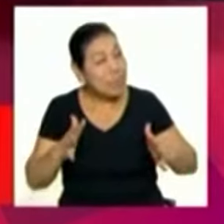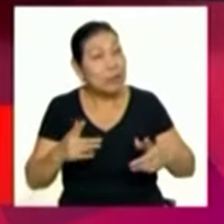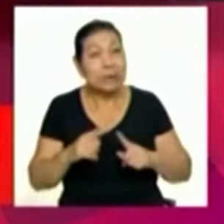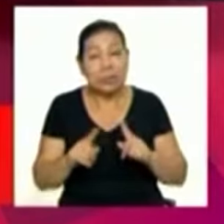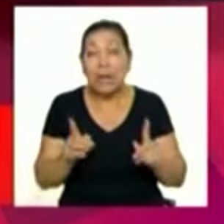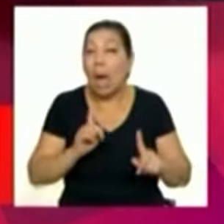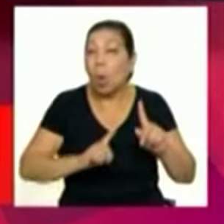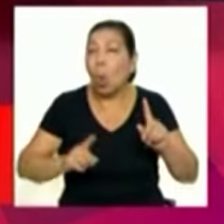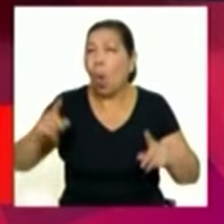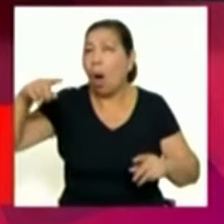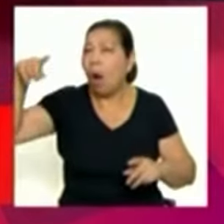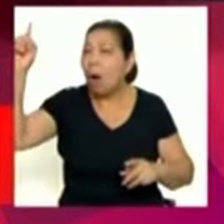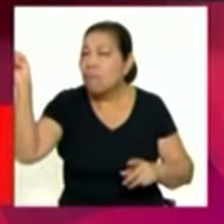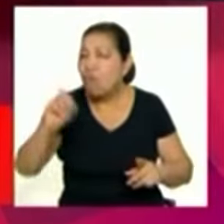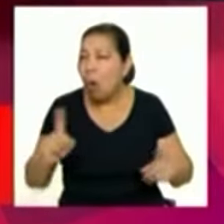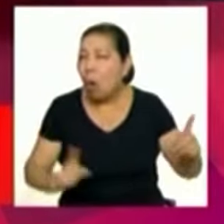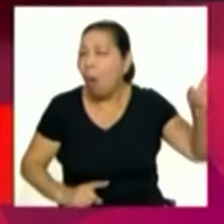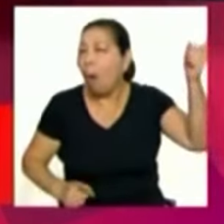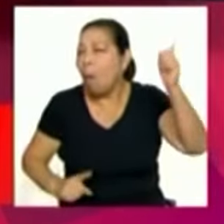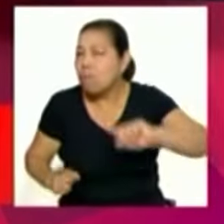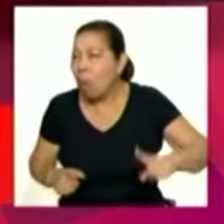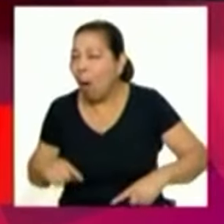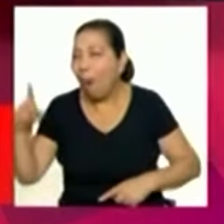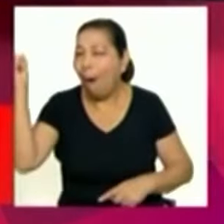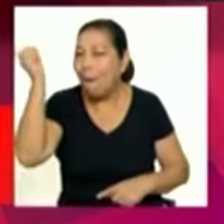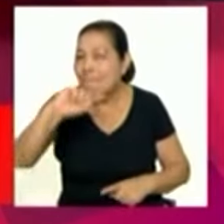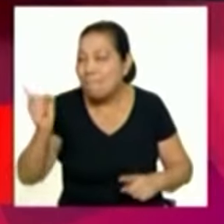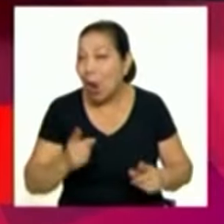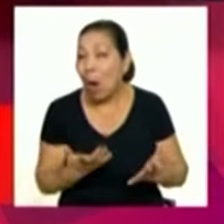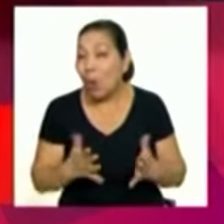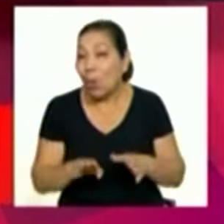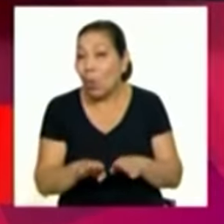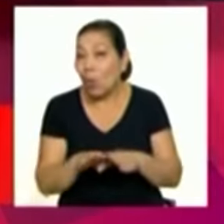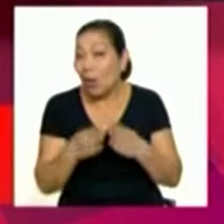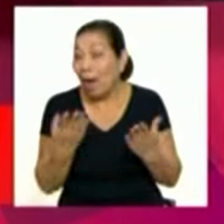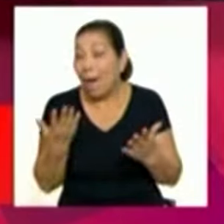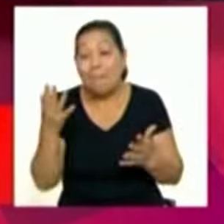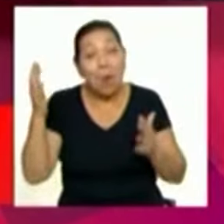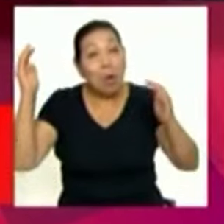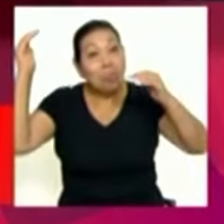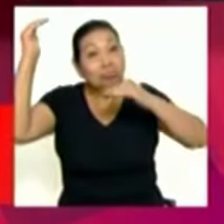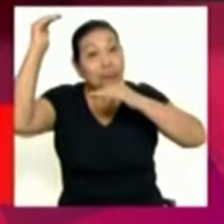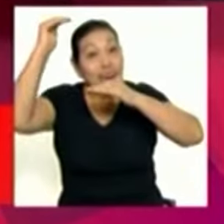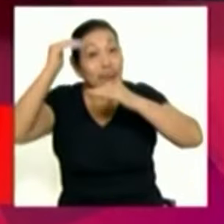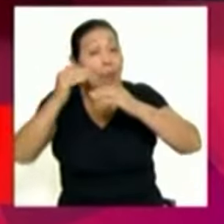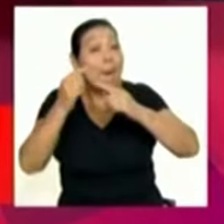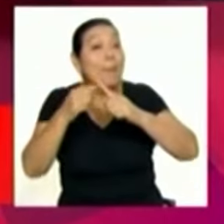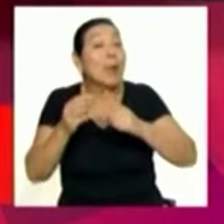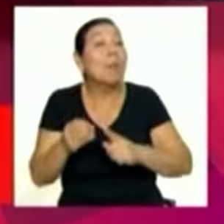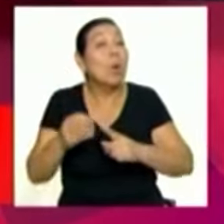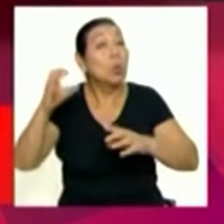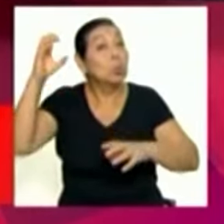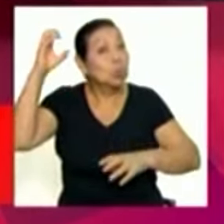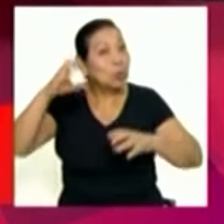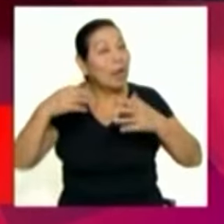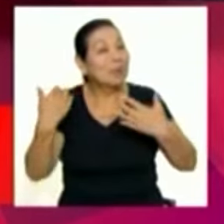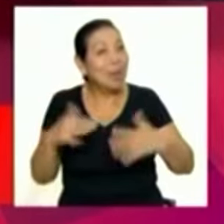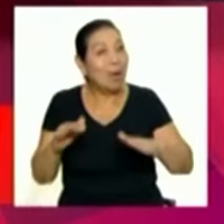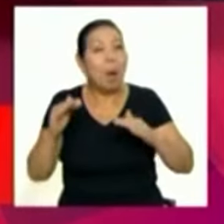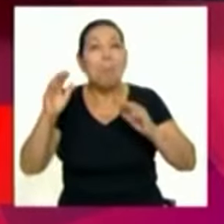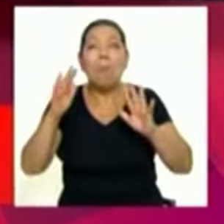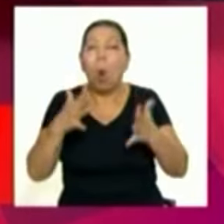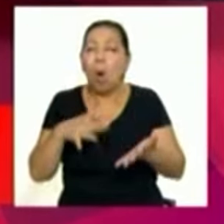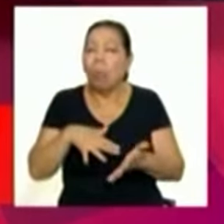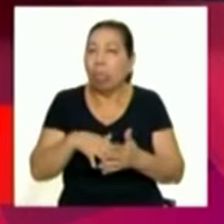incluso algunas tormentas aisladas, pero ya en las próximas horas la cobertura nubosa va a prevalecer, pero las precipitaciones ya van a ir